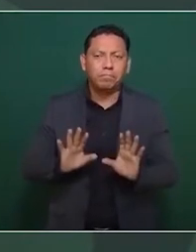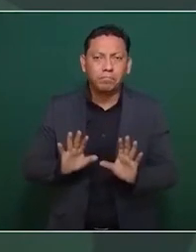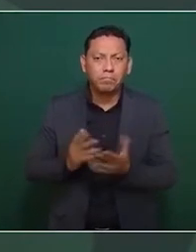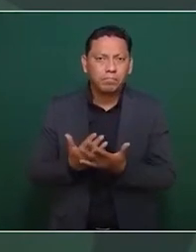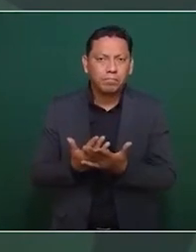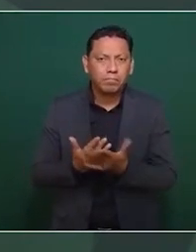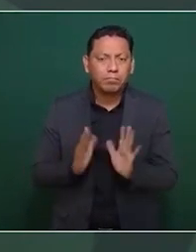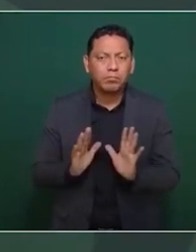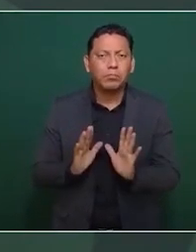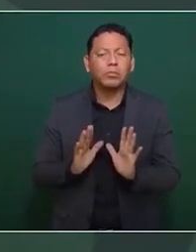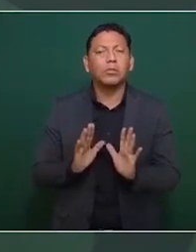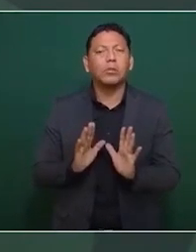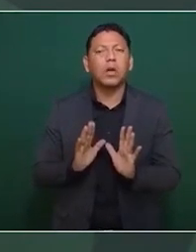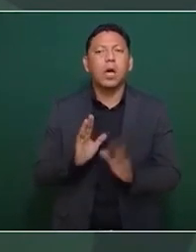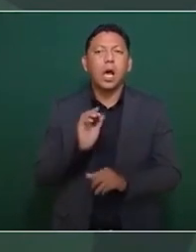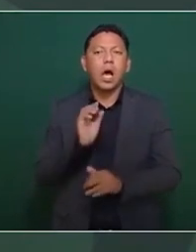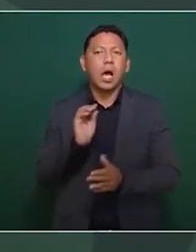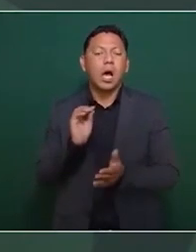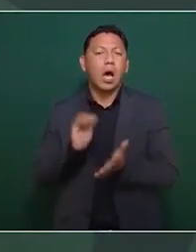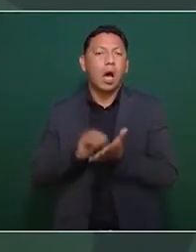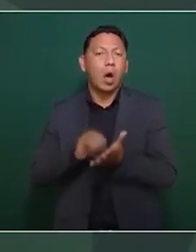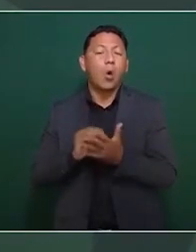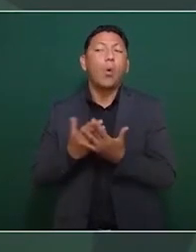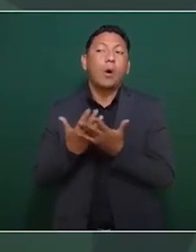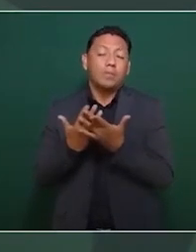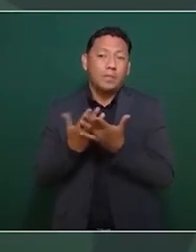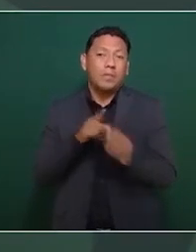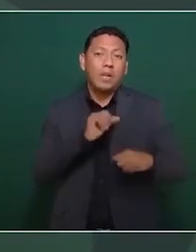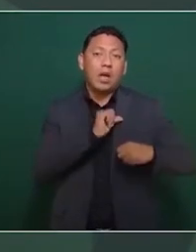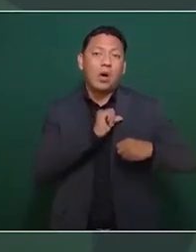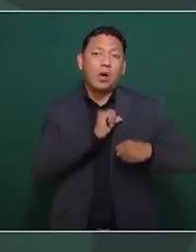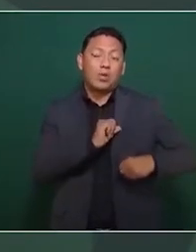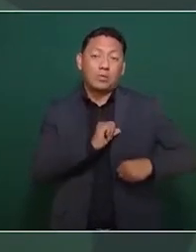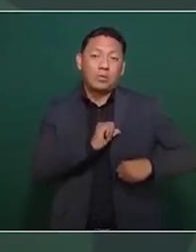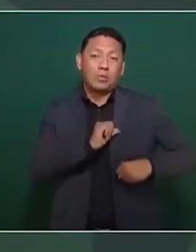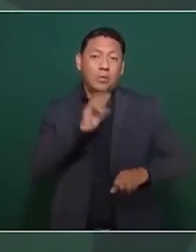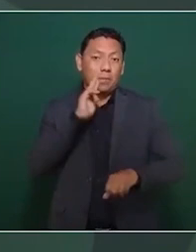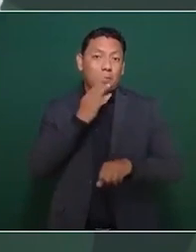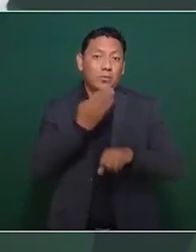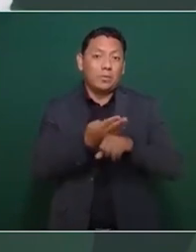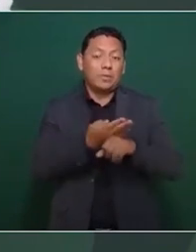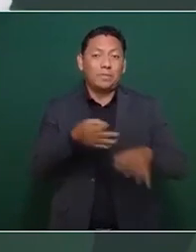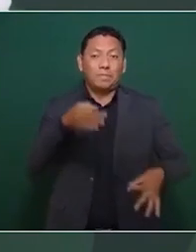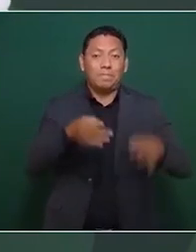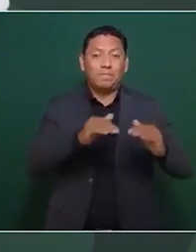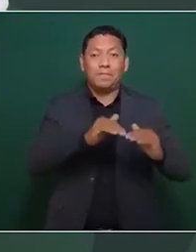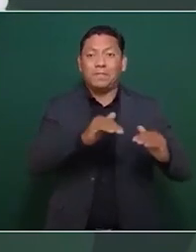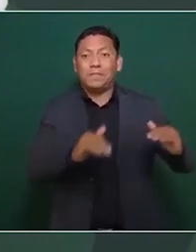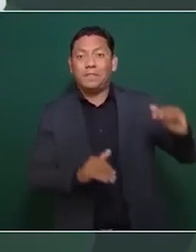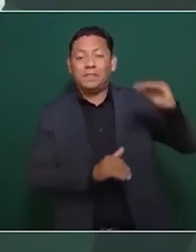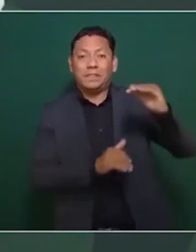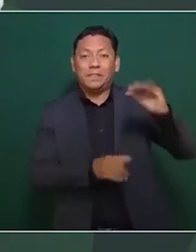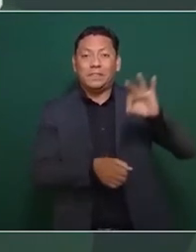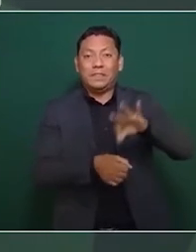y todavía queda la instancia del tribunal electoral